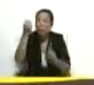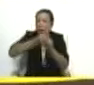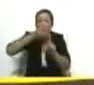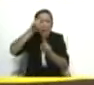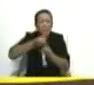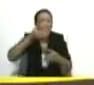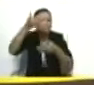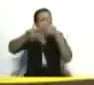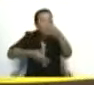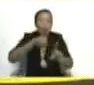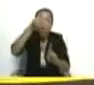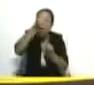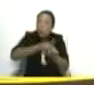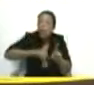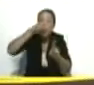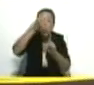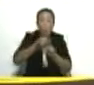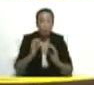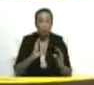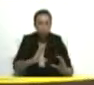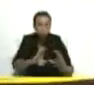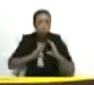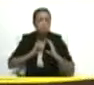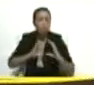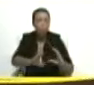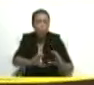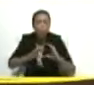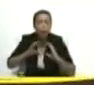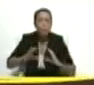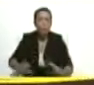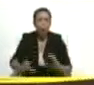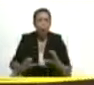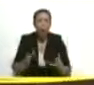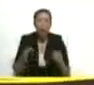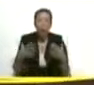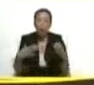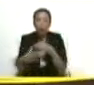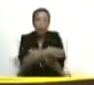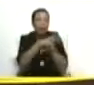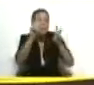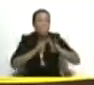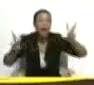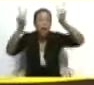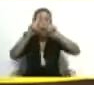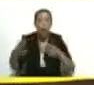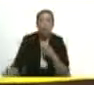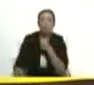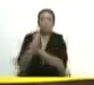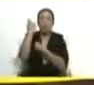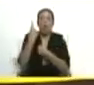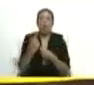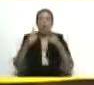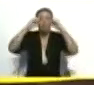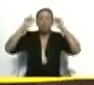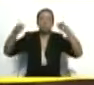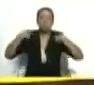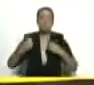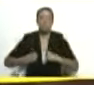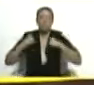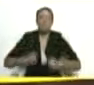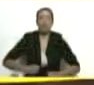permanente, cuerpo a cuerpo, contra los antivalores del individualismo,